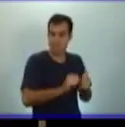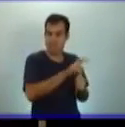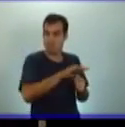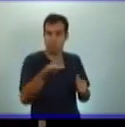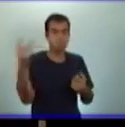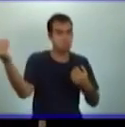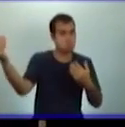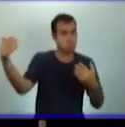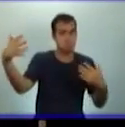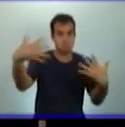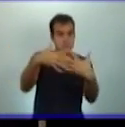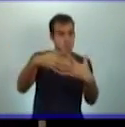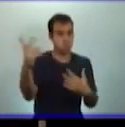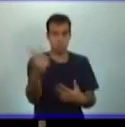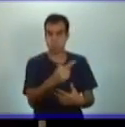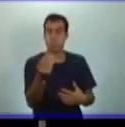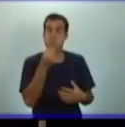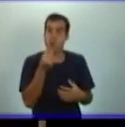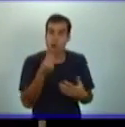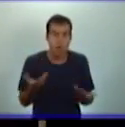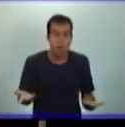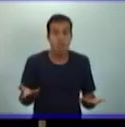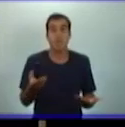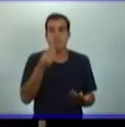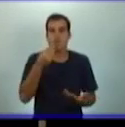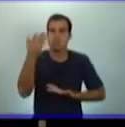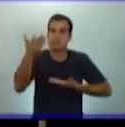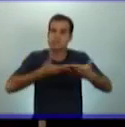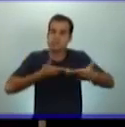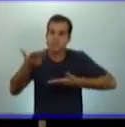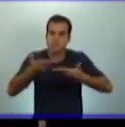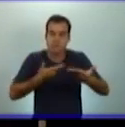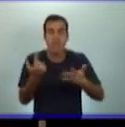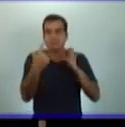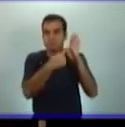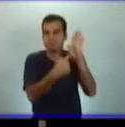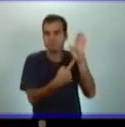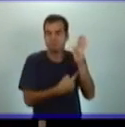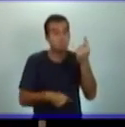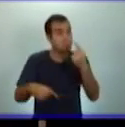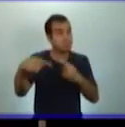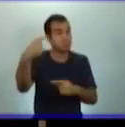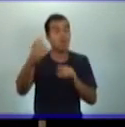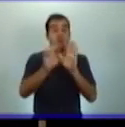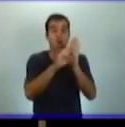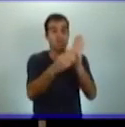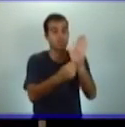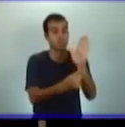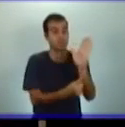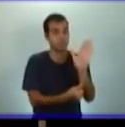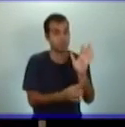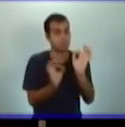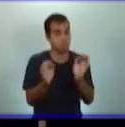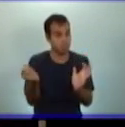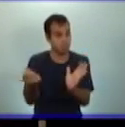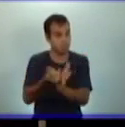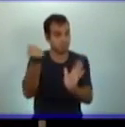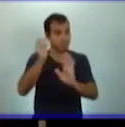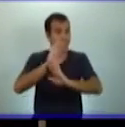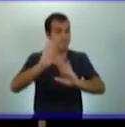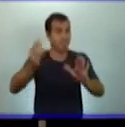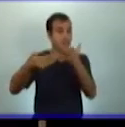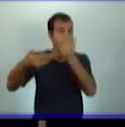a comentarles estos aspectos esenciales de nuestra Constitución, esa que aprobamos